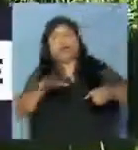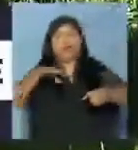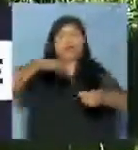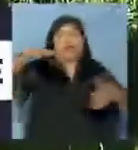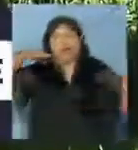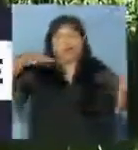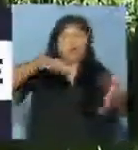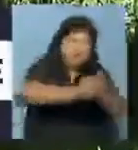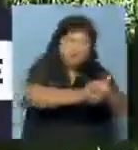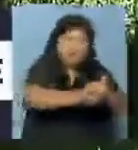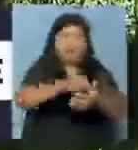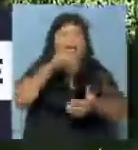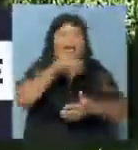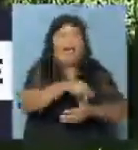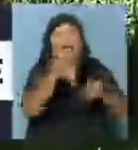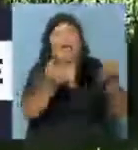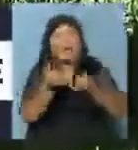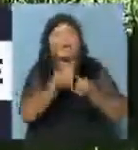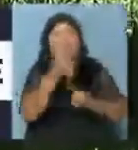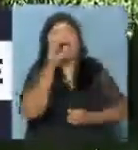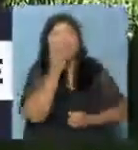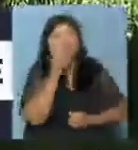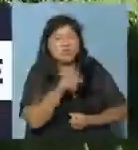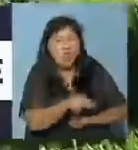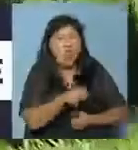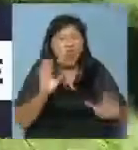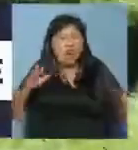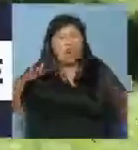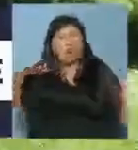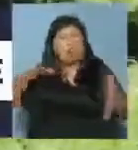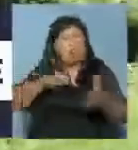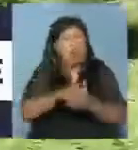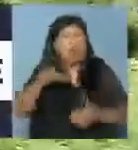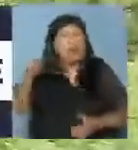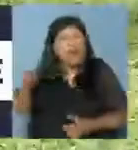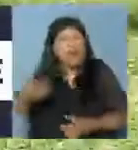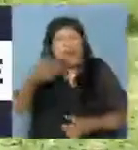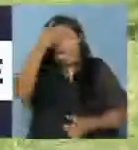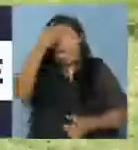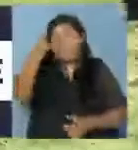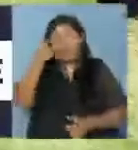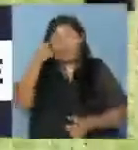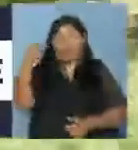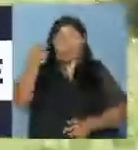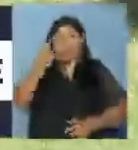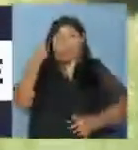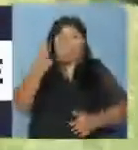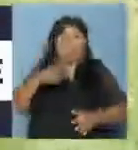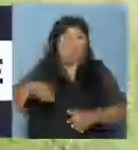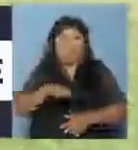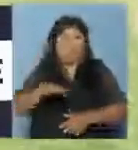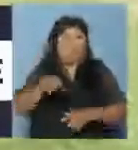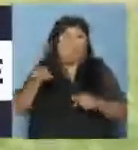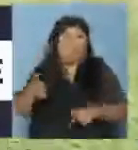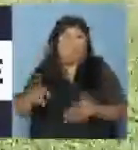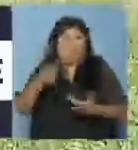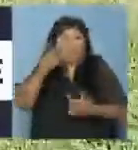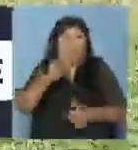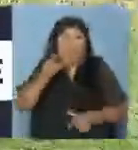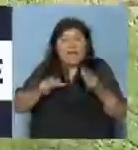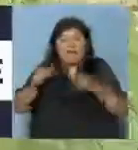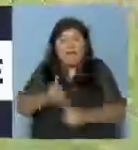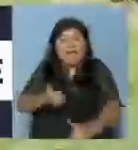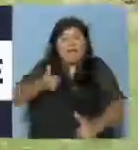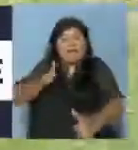nosotros pudimos chequear es que una vez que se desvaneció este chofer, ya sin control el vehículo de los pasajeros arriba,